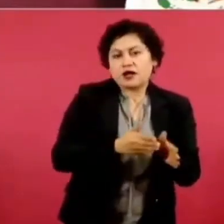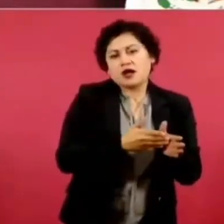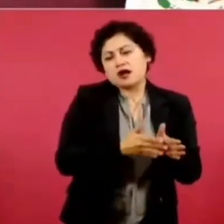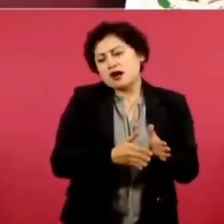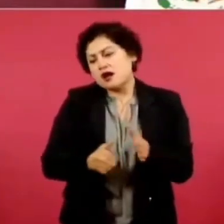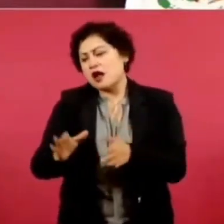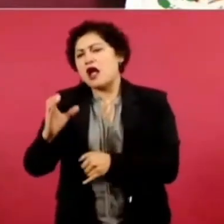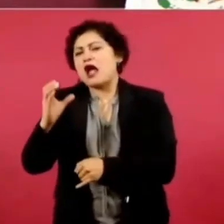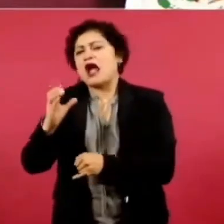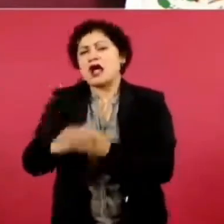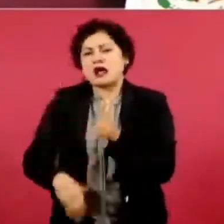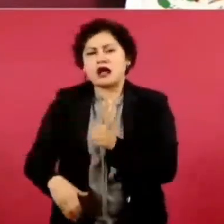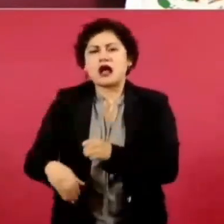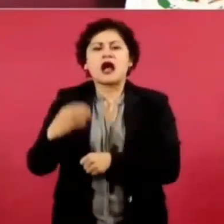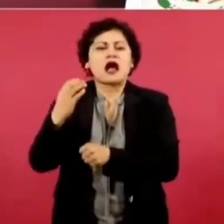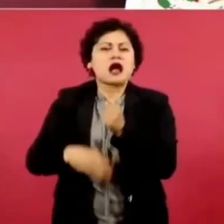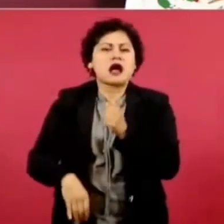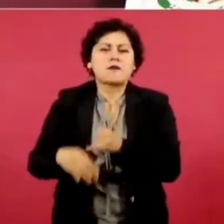corona.